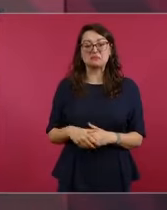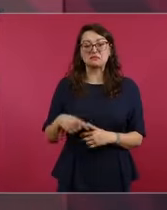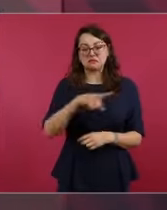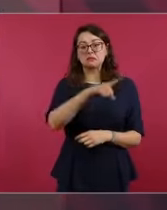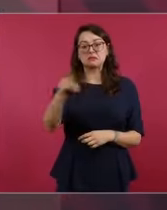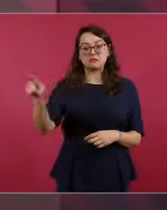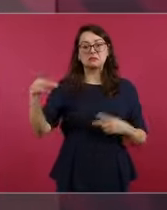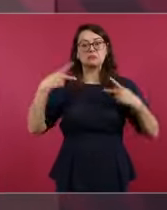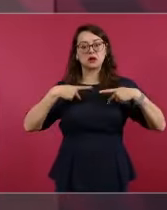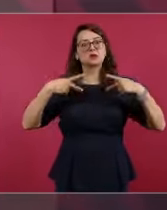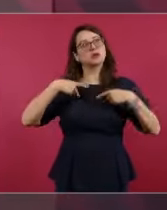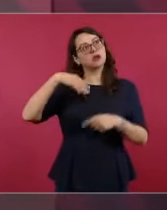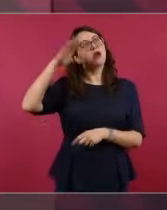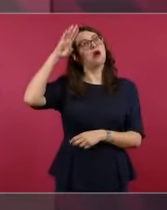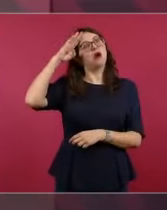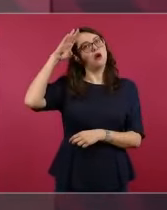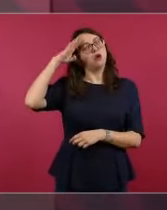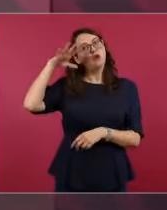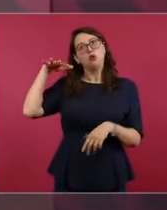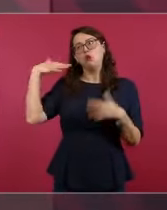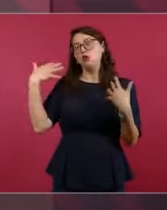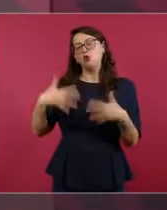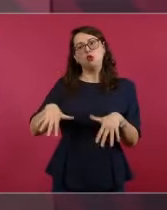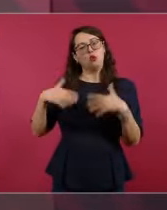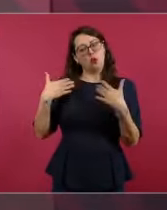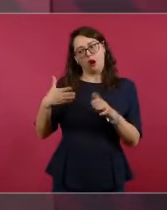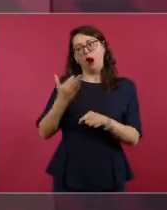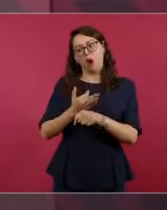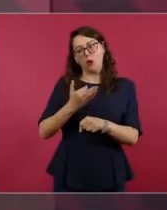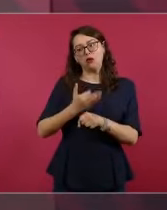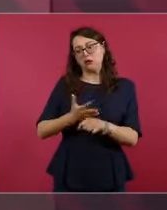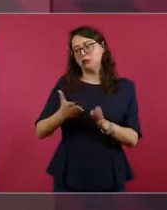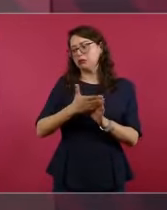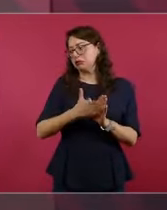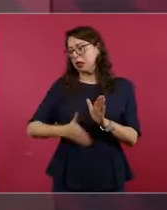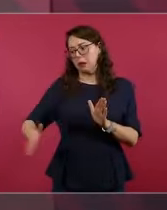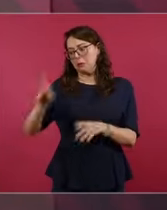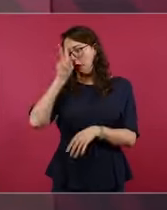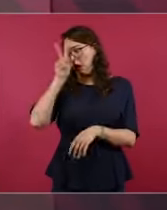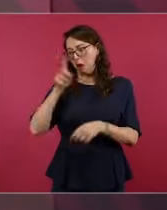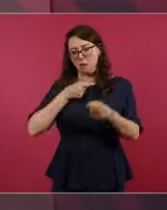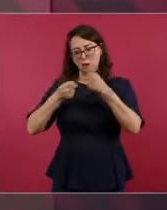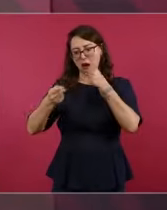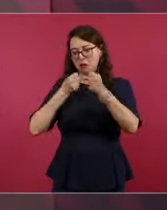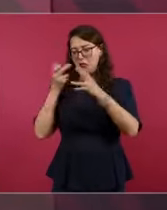esa falsedad.